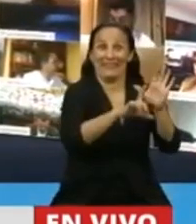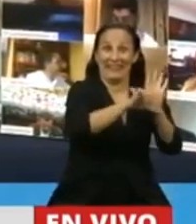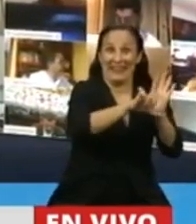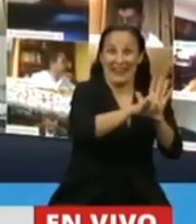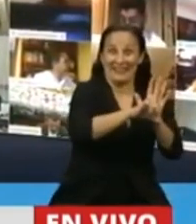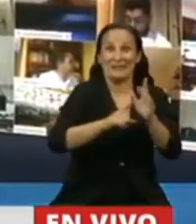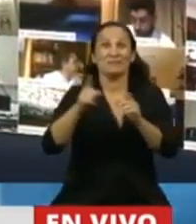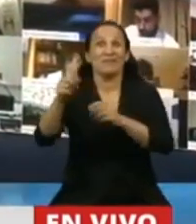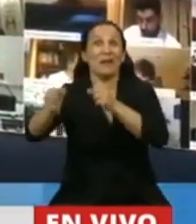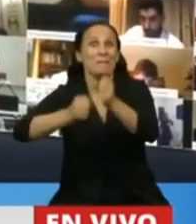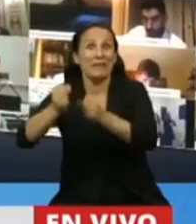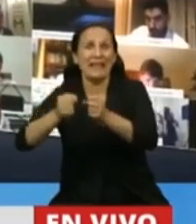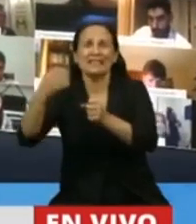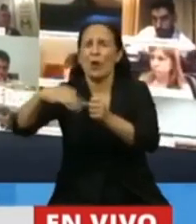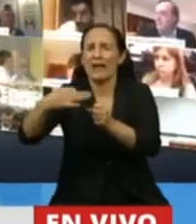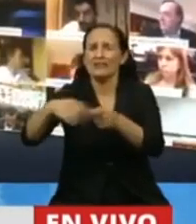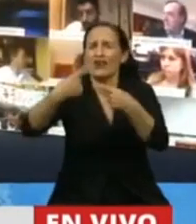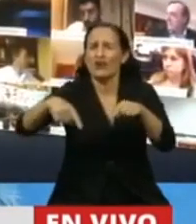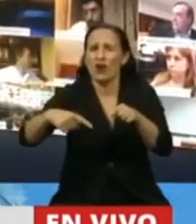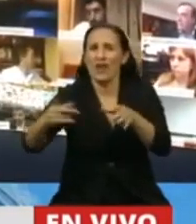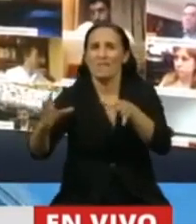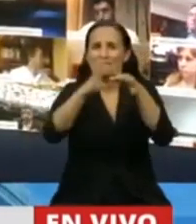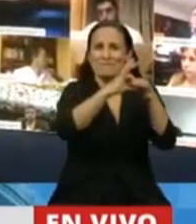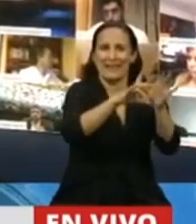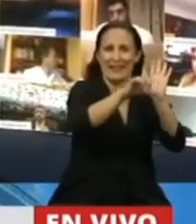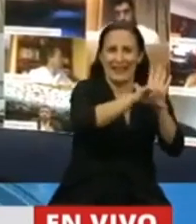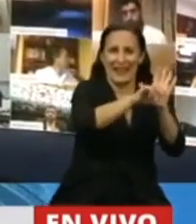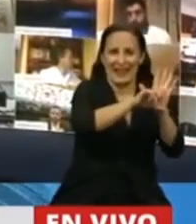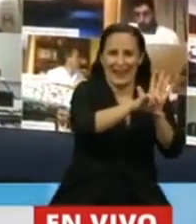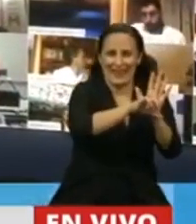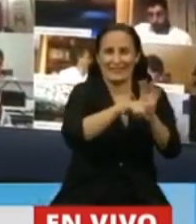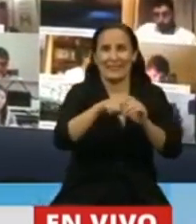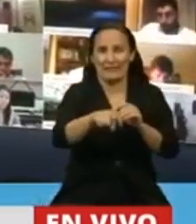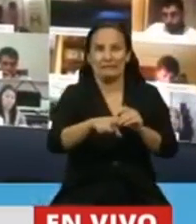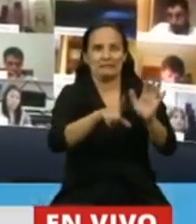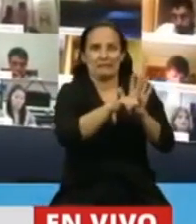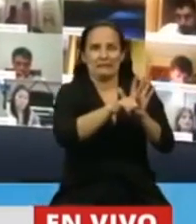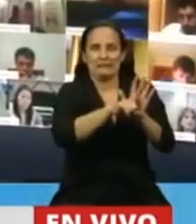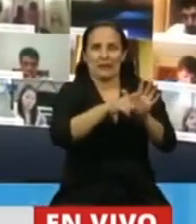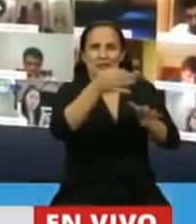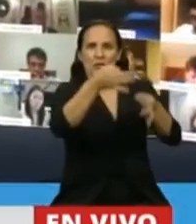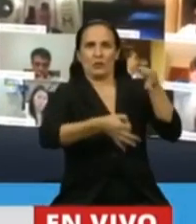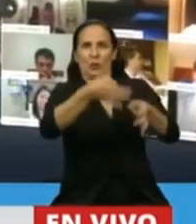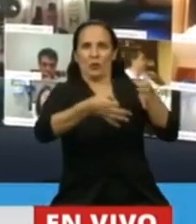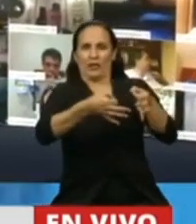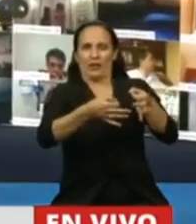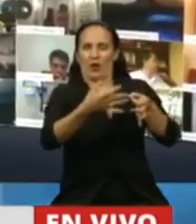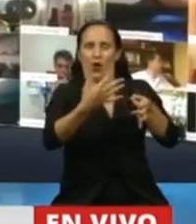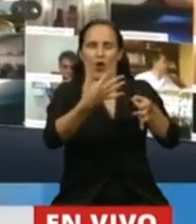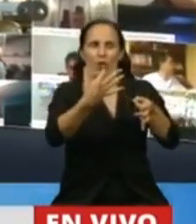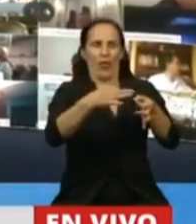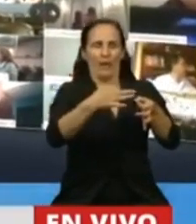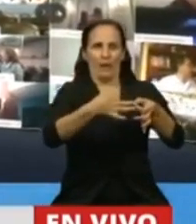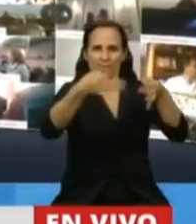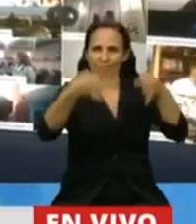empresas. Exigen una terrible seguridad jurídica lo que de una sesión sale.